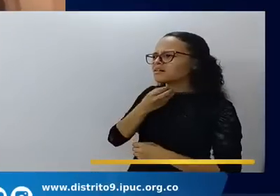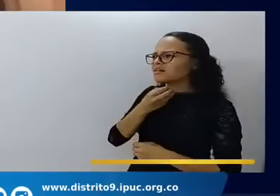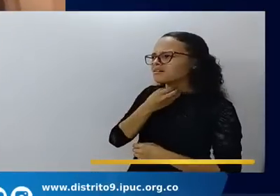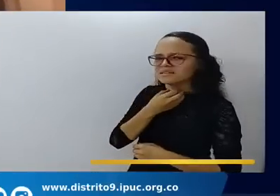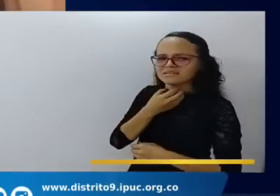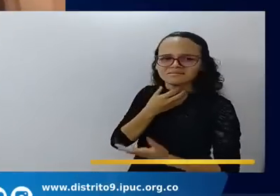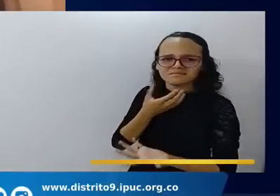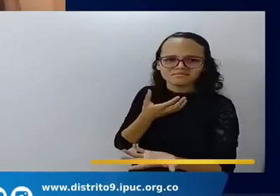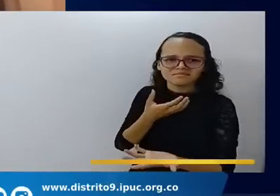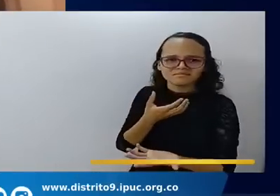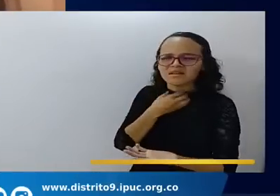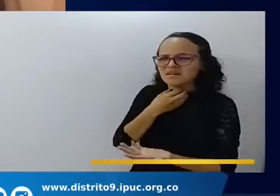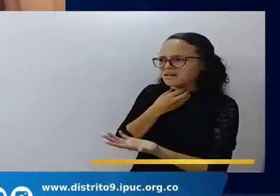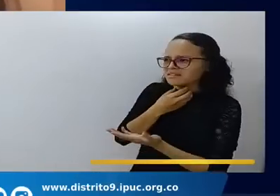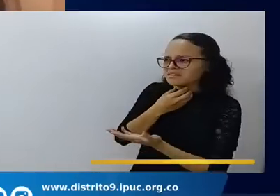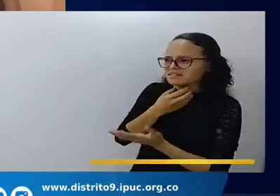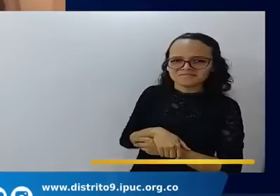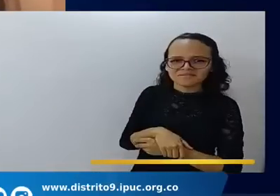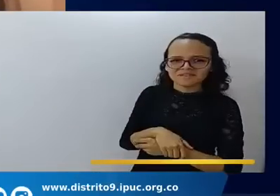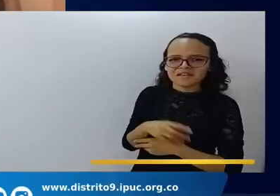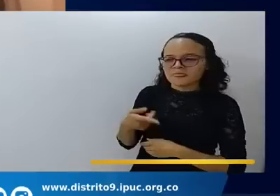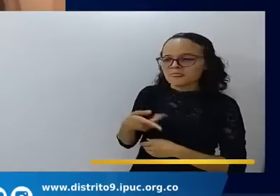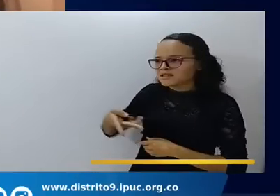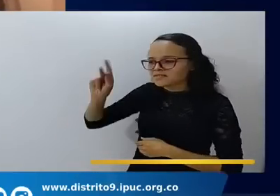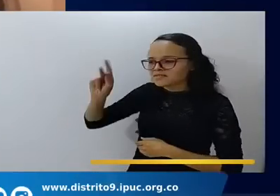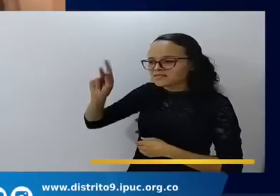como que era una burla un chiste una broma